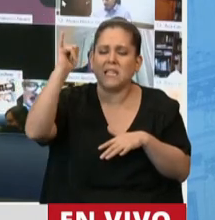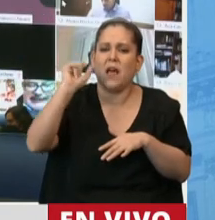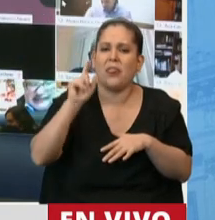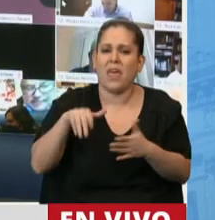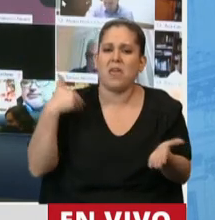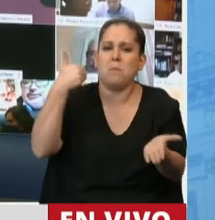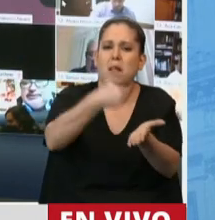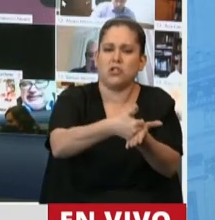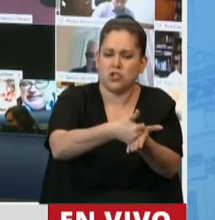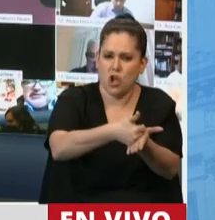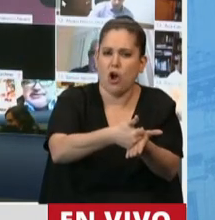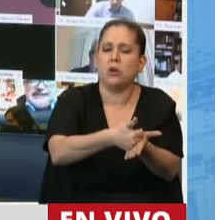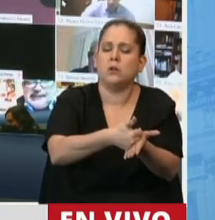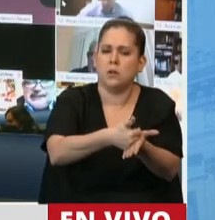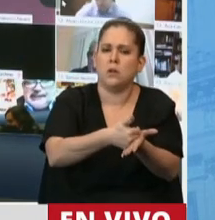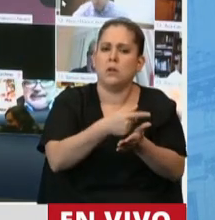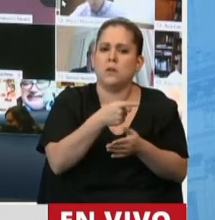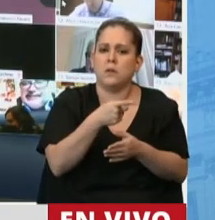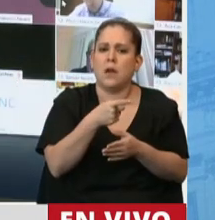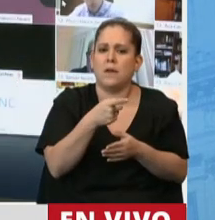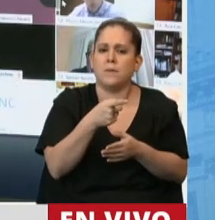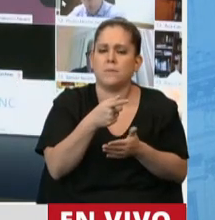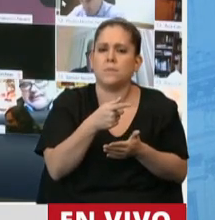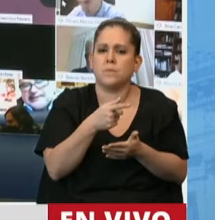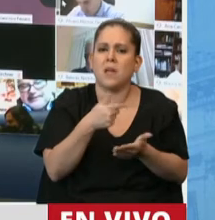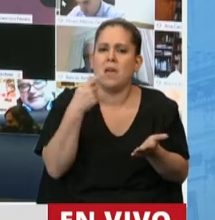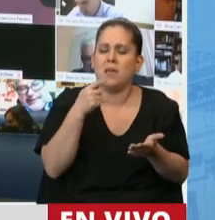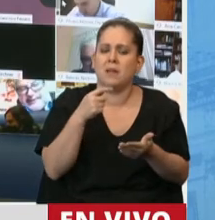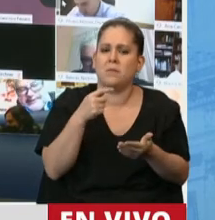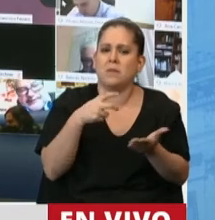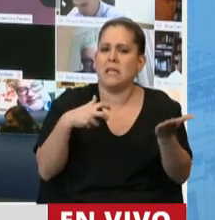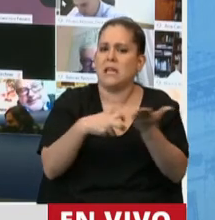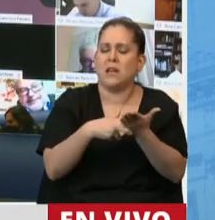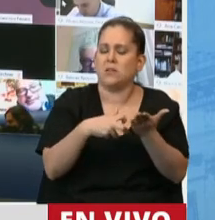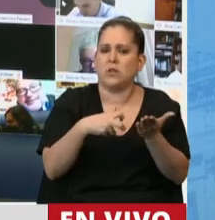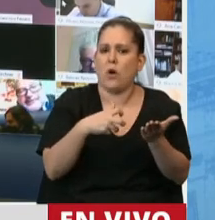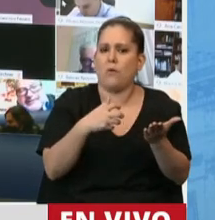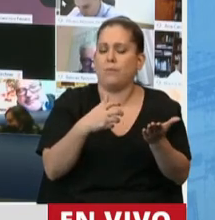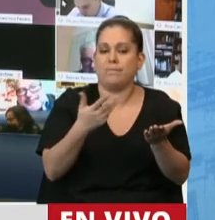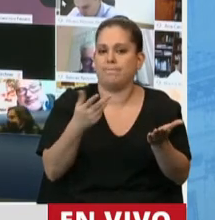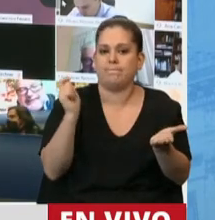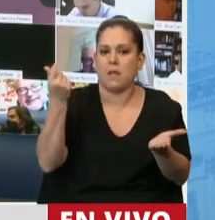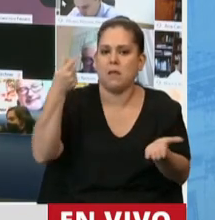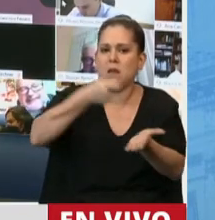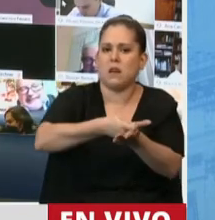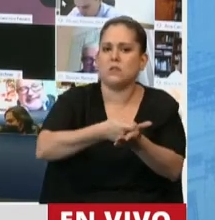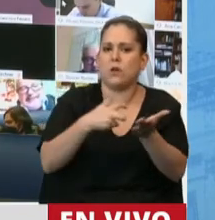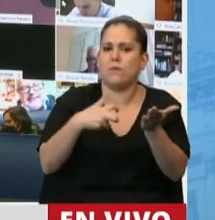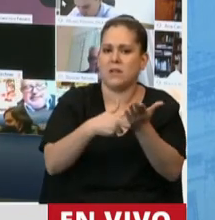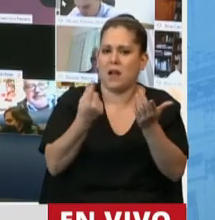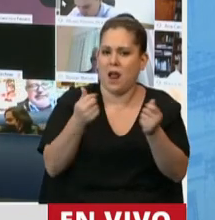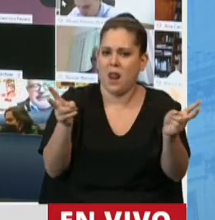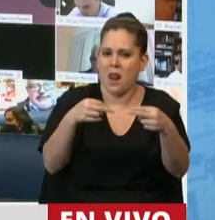va a hacer. En realidad se va a renunciar a ingresos fiscales, pero que tienen que generar otros